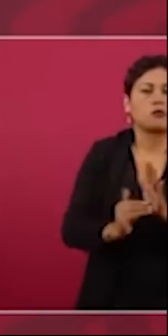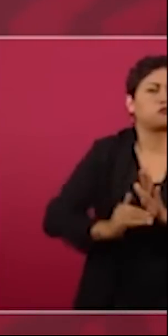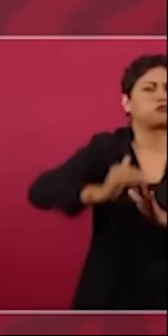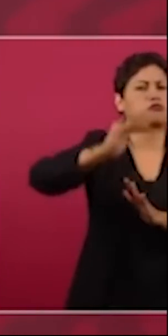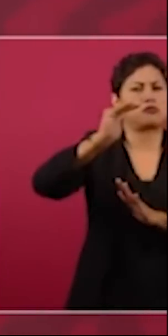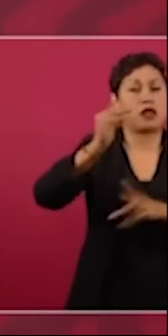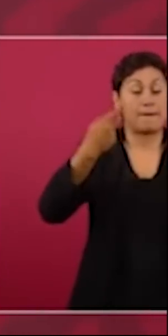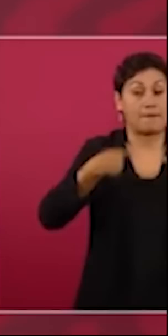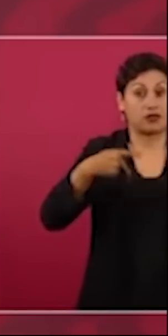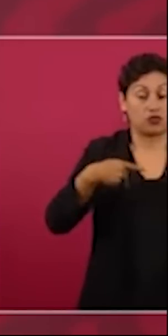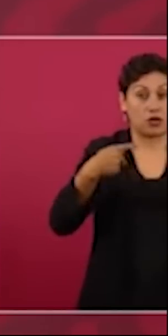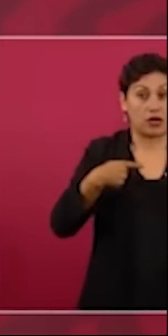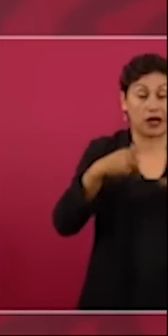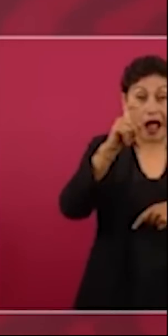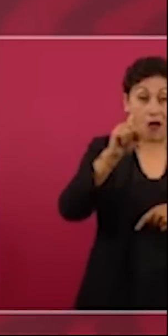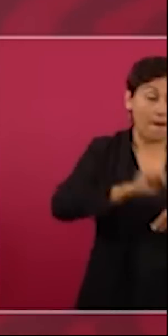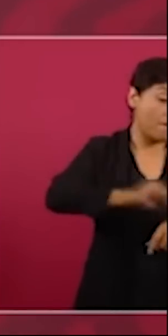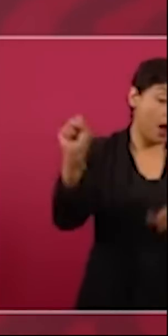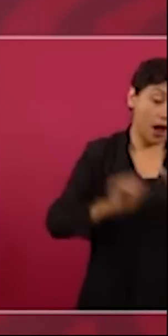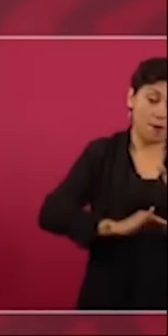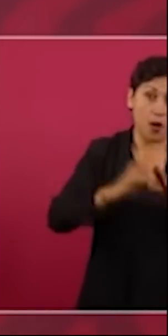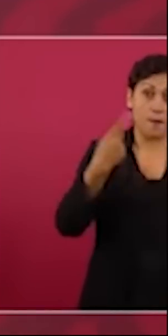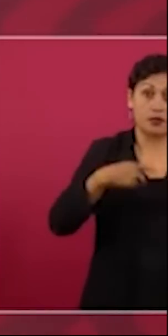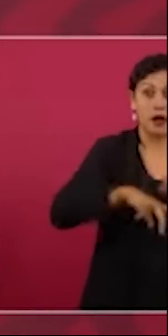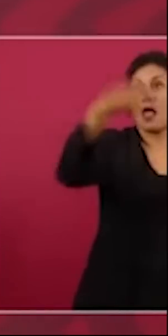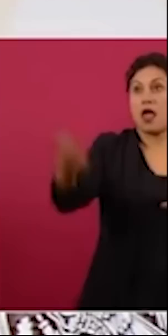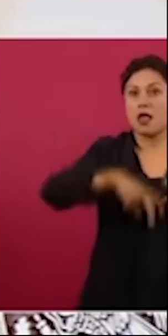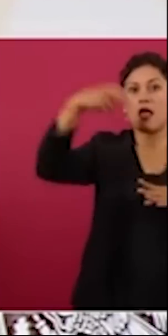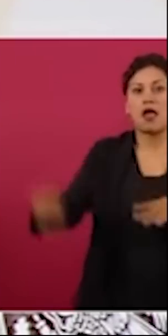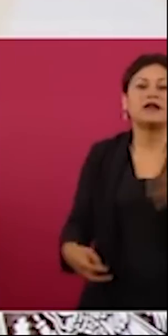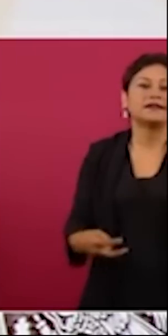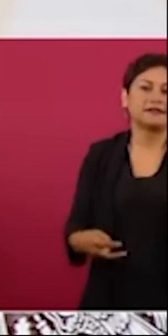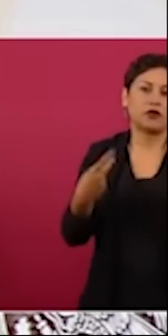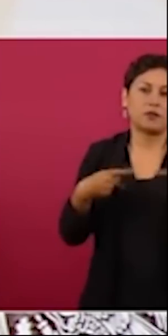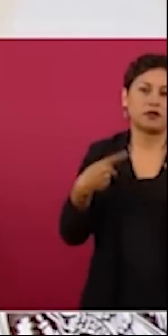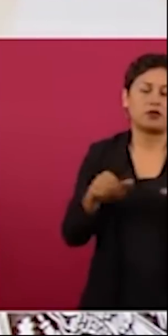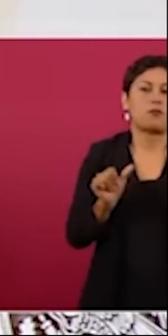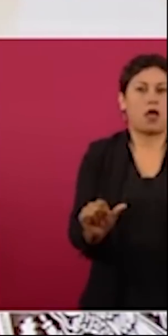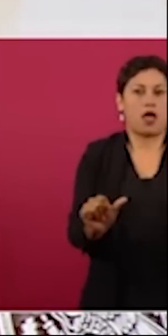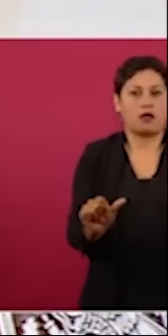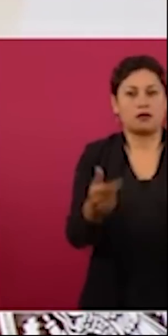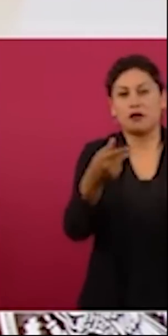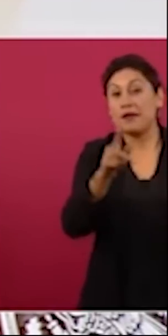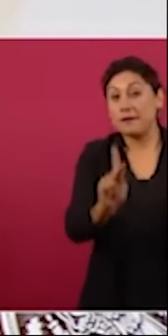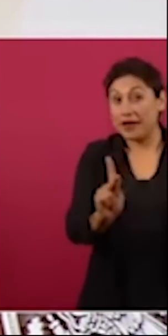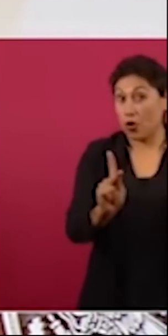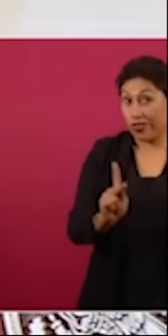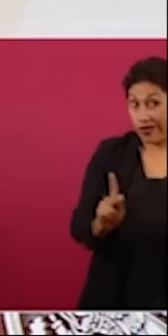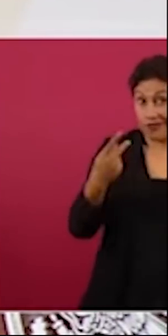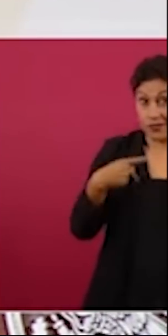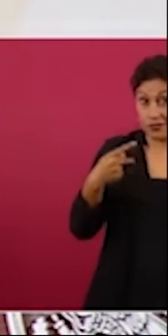misma presión del agua cinco quedan 15 y 10